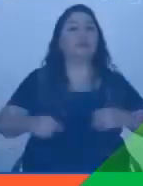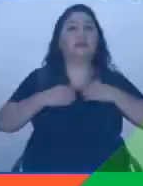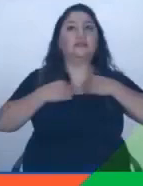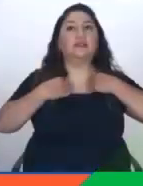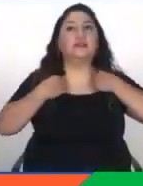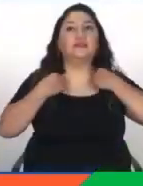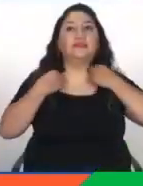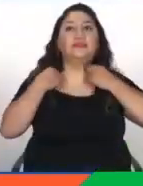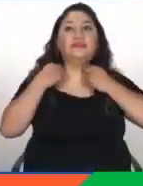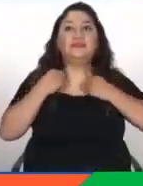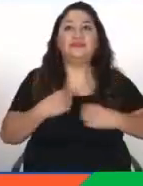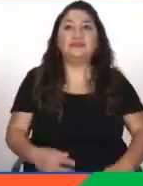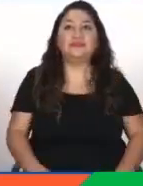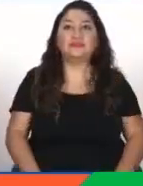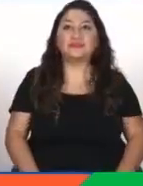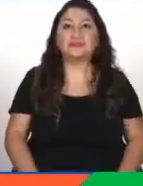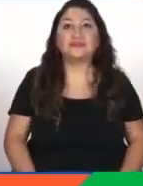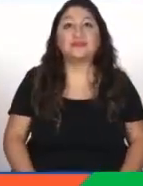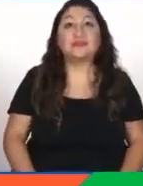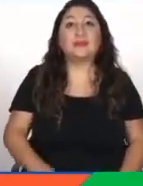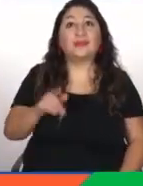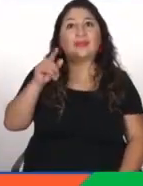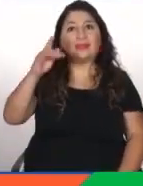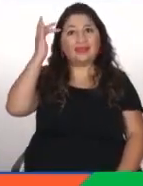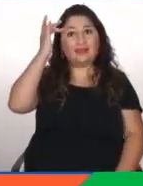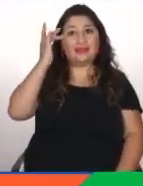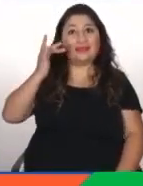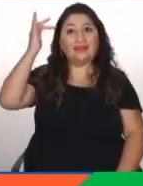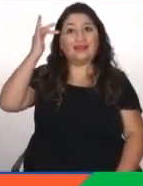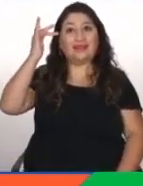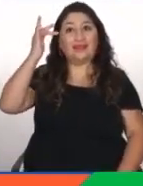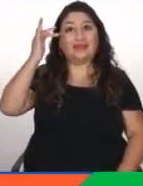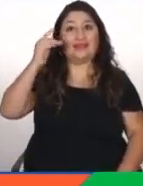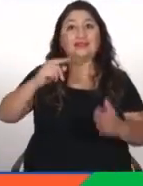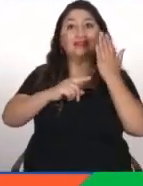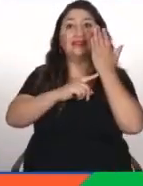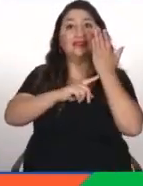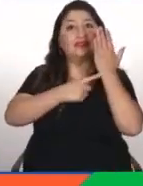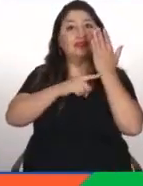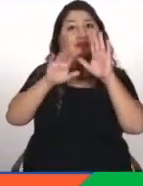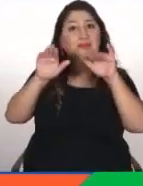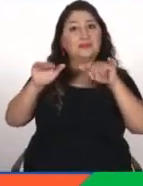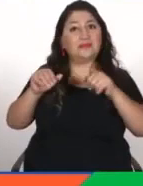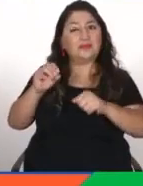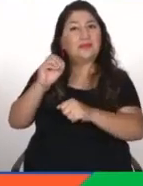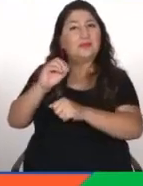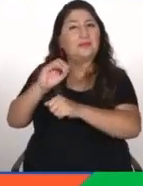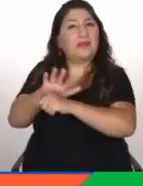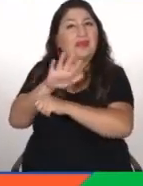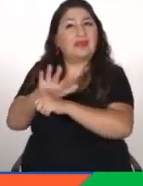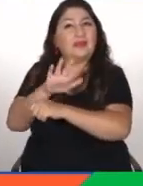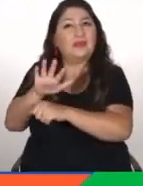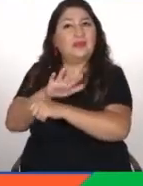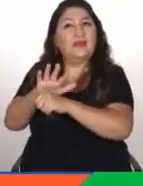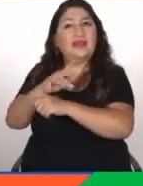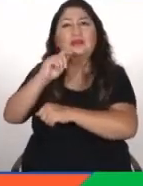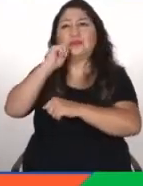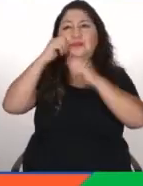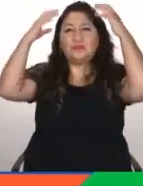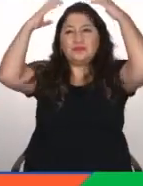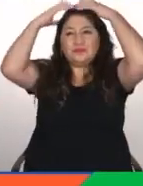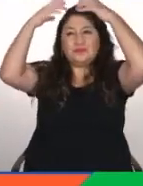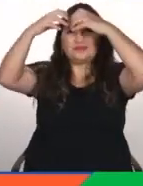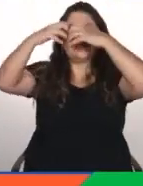mismo tiempo ¿Es la inteligencia artificial como en las películas? ¿Nos reemplazarán las máquinas? ¿Se vendrá Skynet? ¿Qué son las redes neuronales? En fin, tengo